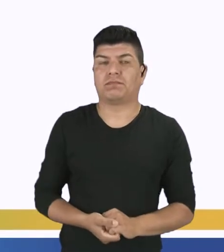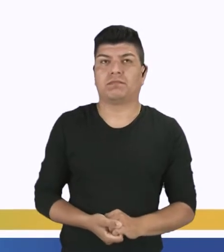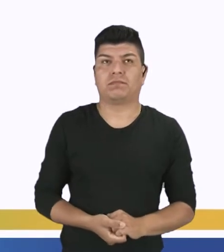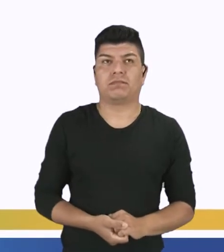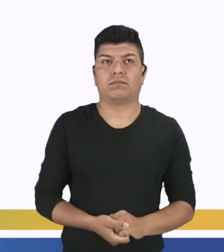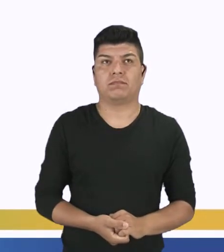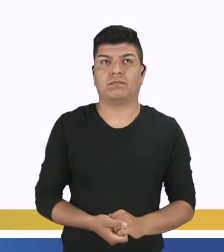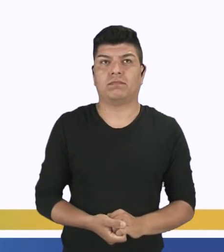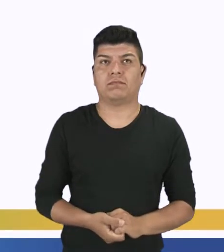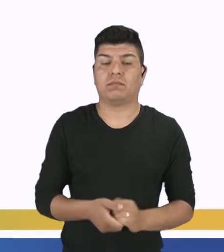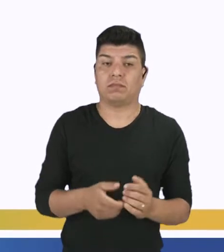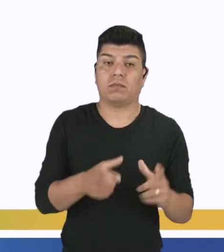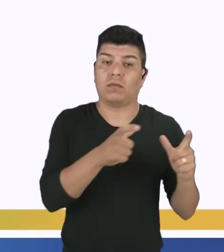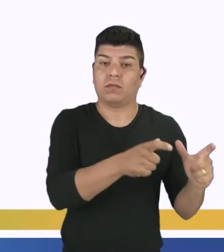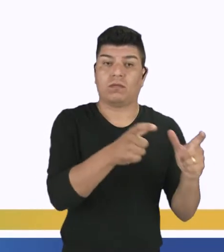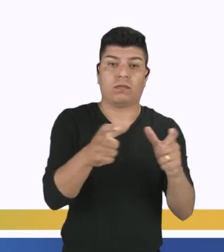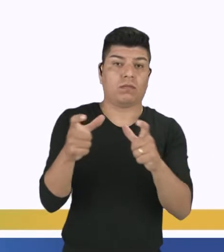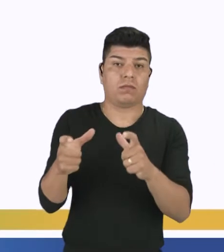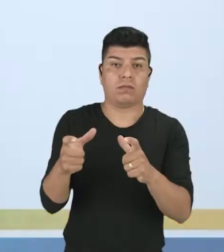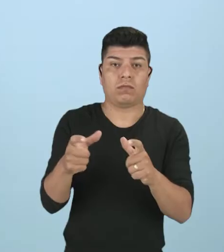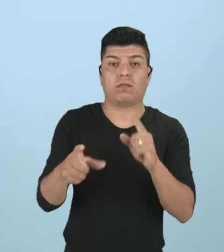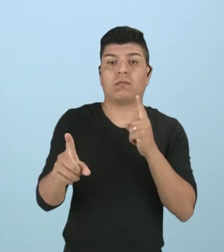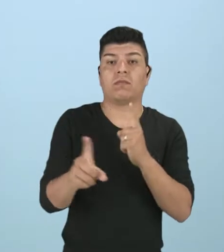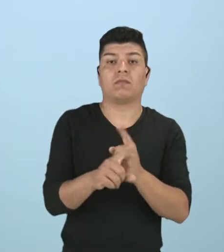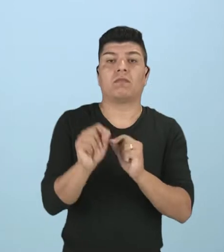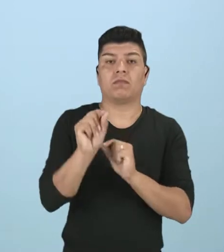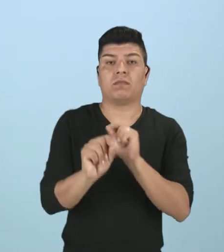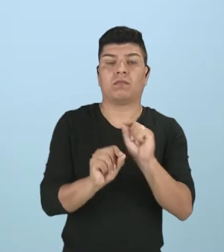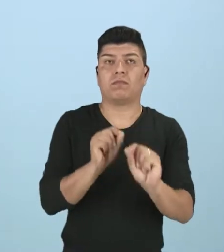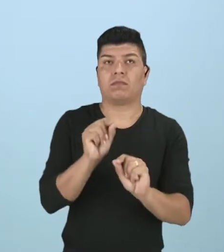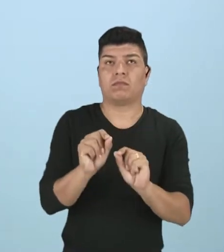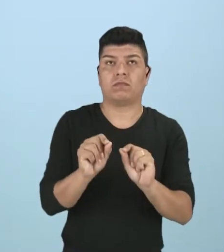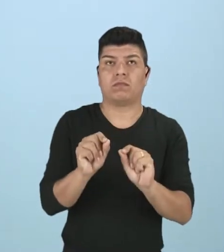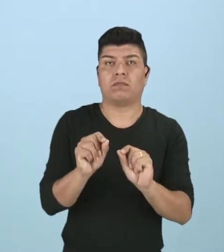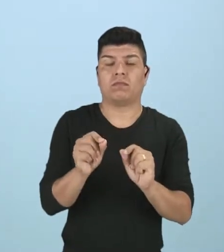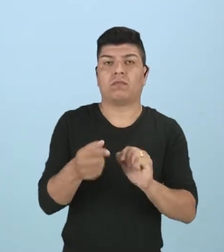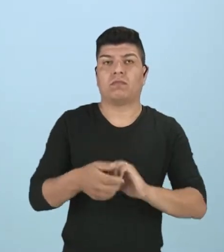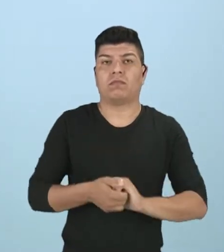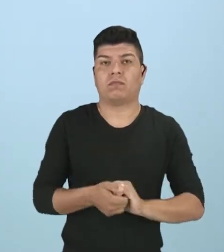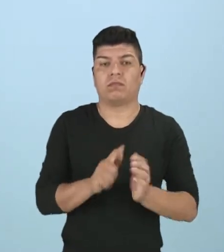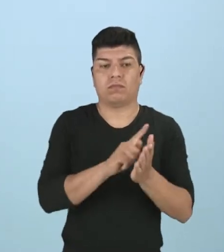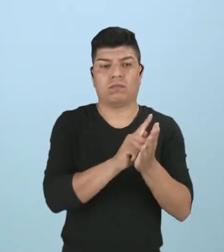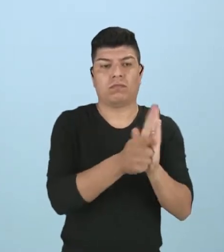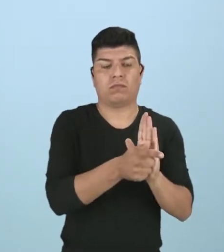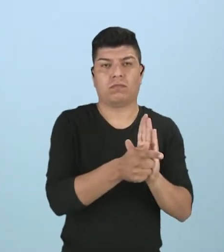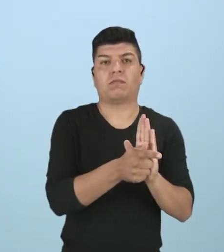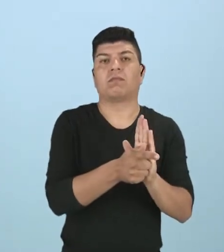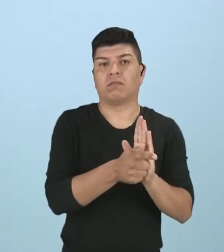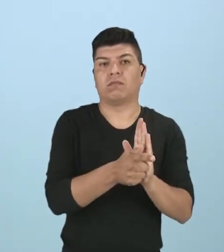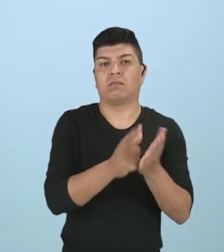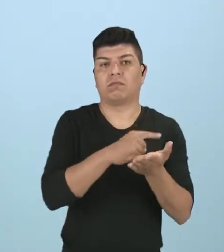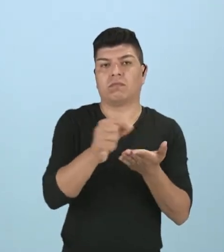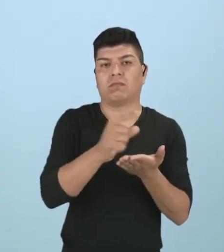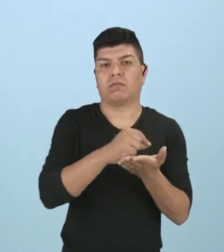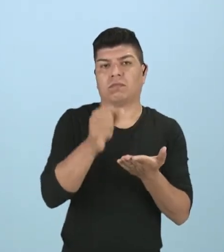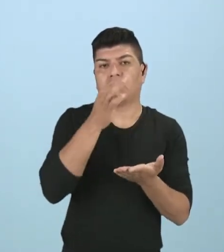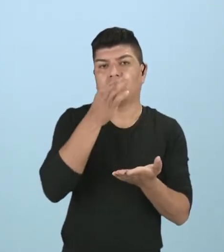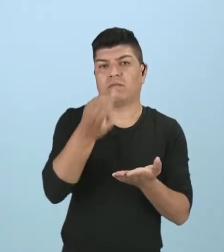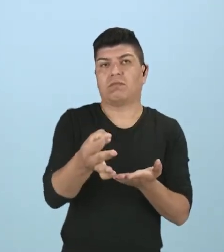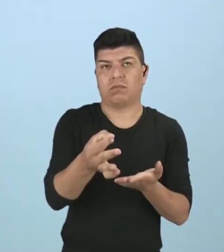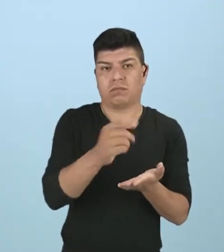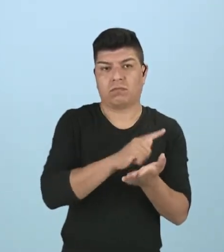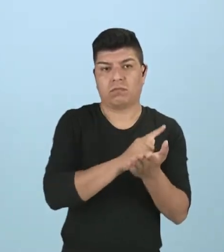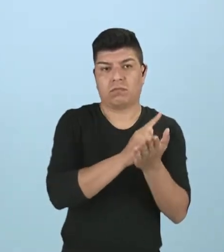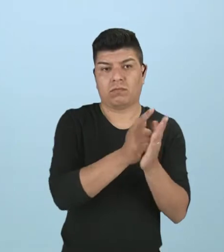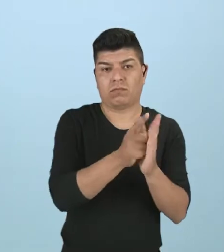En ciertos lugares, ustedes van a encontrar que digan que el género del artículo de opinión es